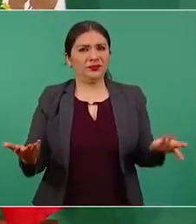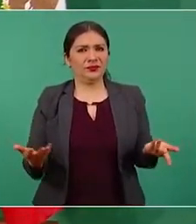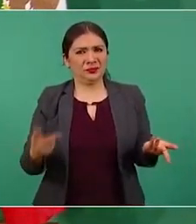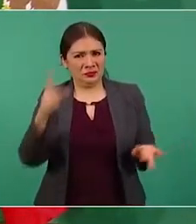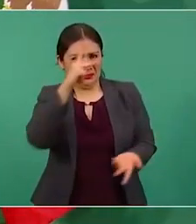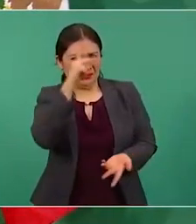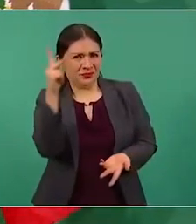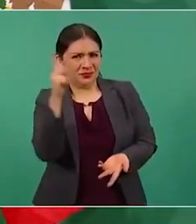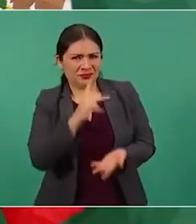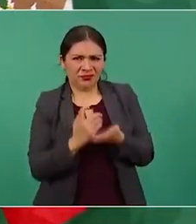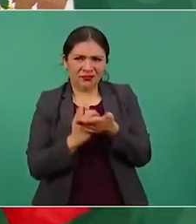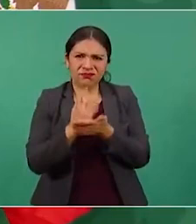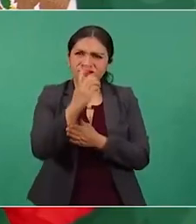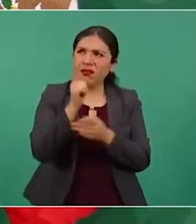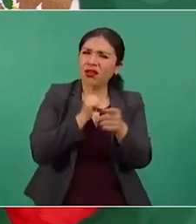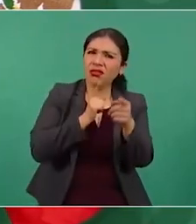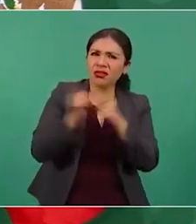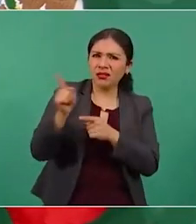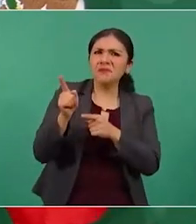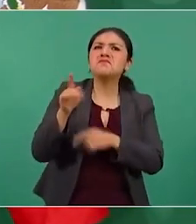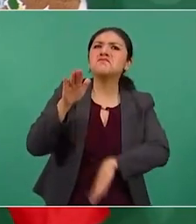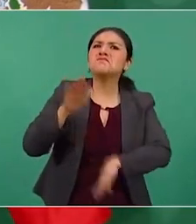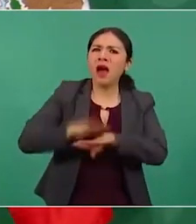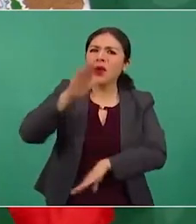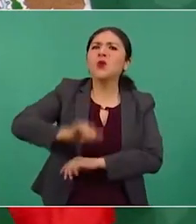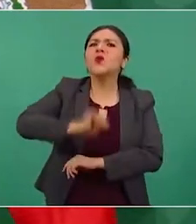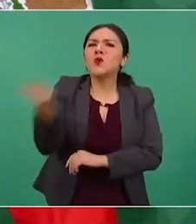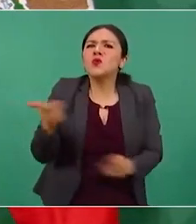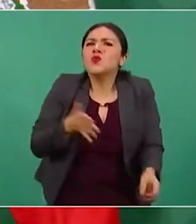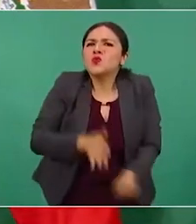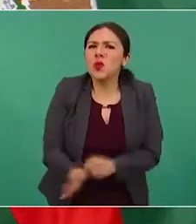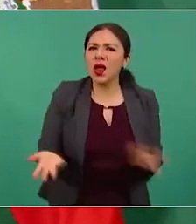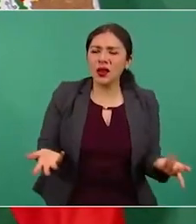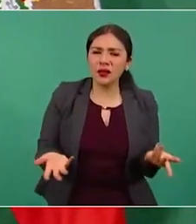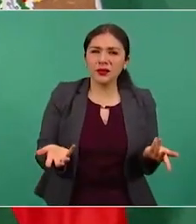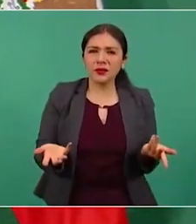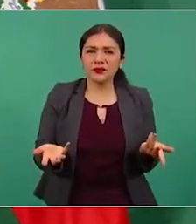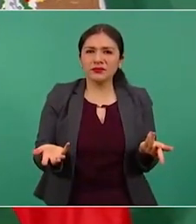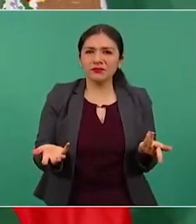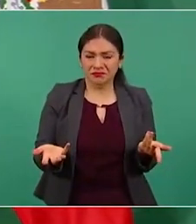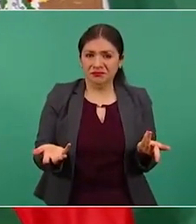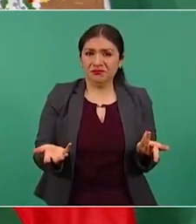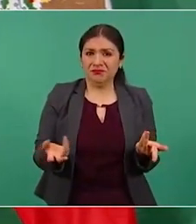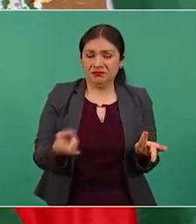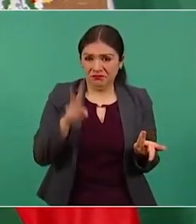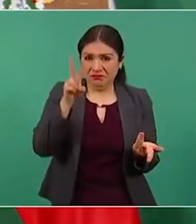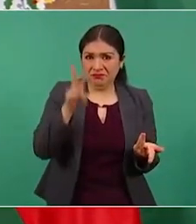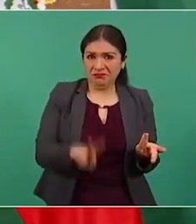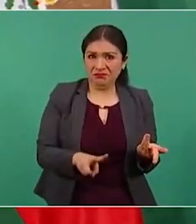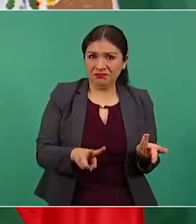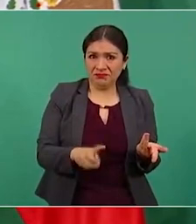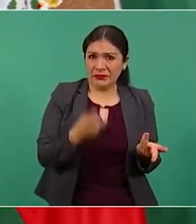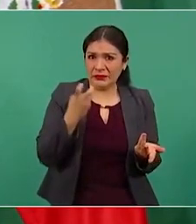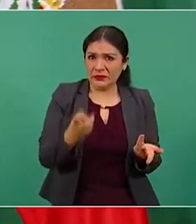insulto?, ¿qué más manifestación